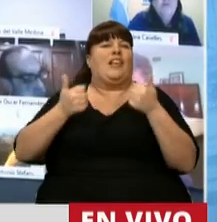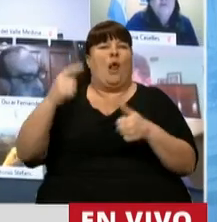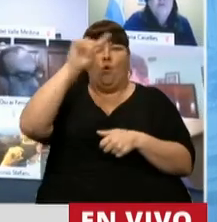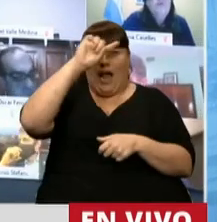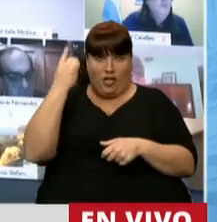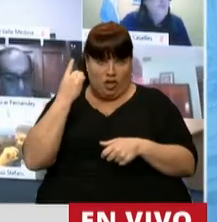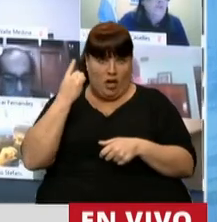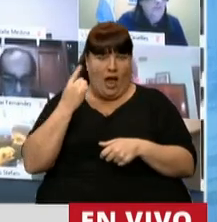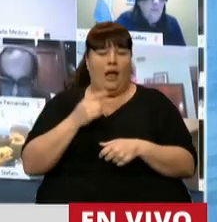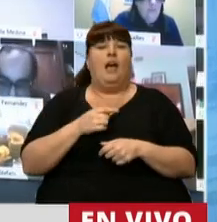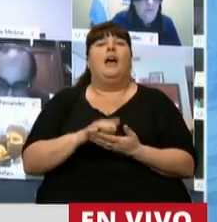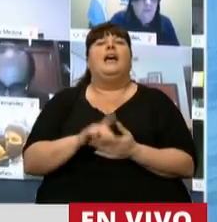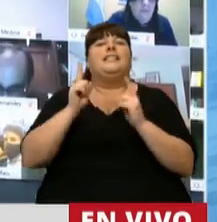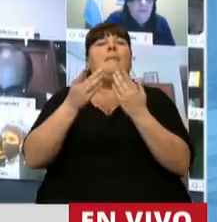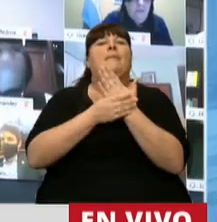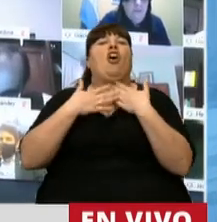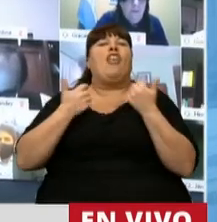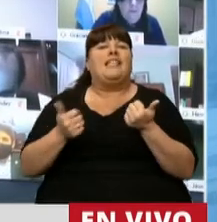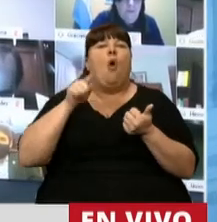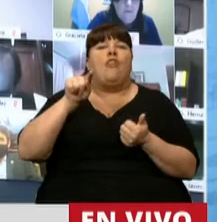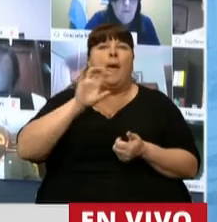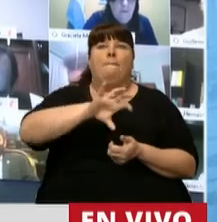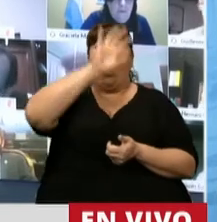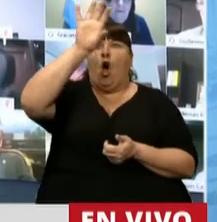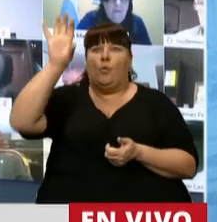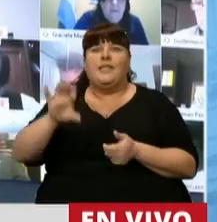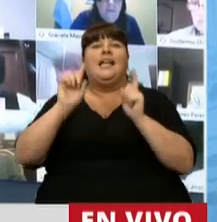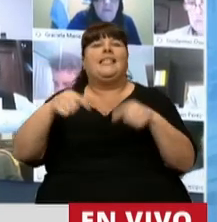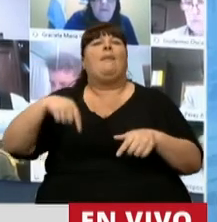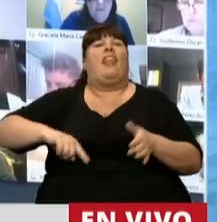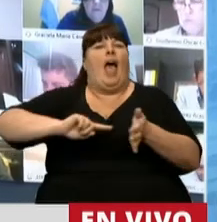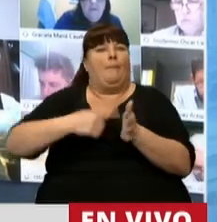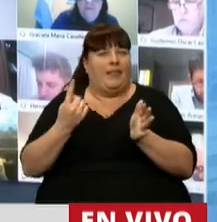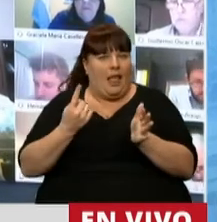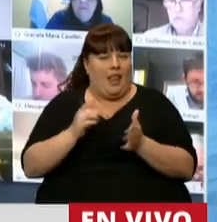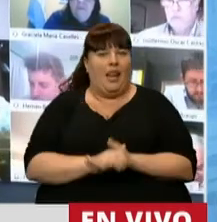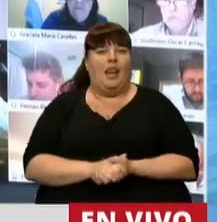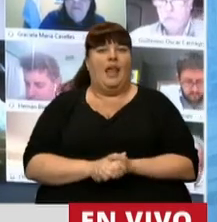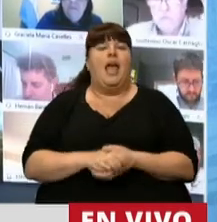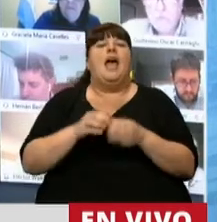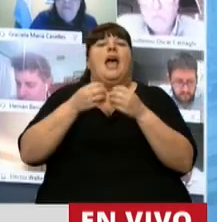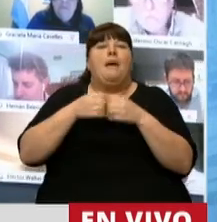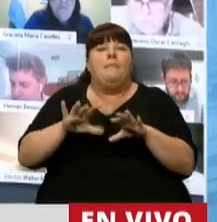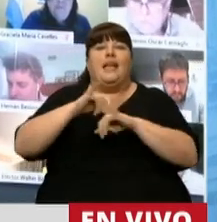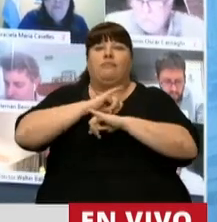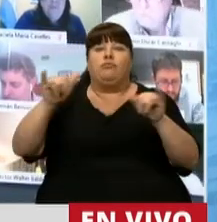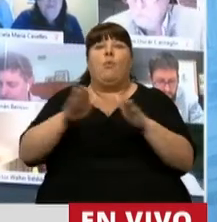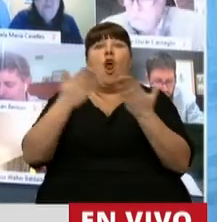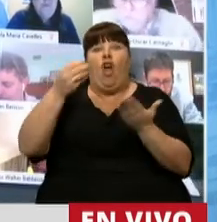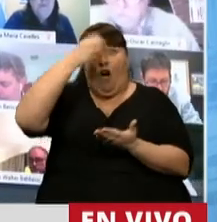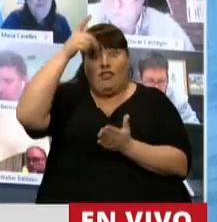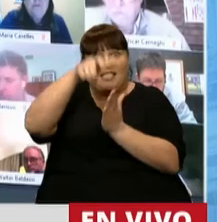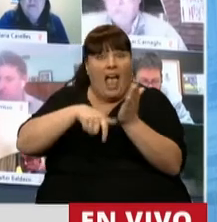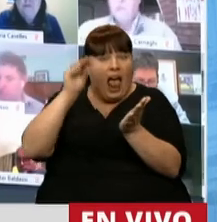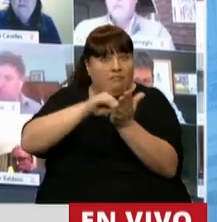Salud de la Nación y los ministerios de salud de las provincias y de la ciudad autónoma de Buenos Aires a partir de la publicación en el boletín